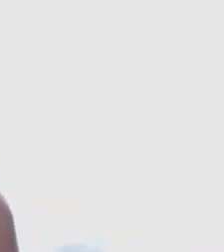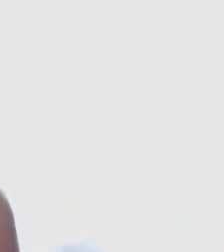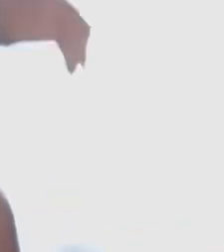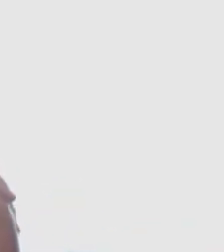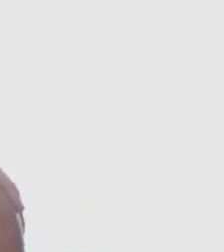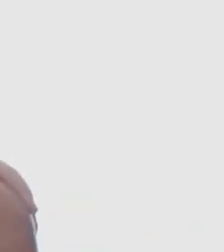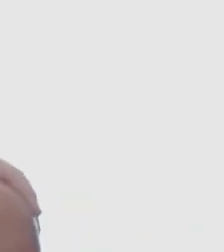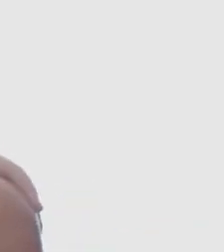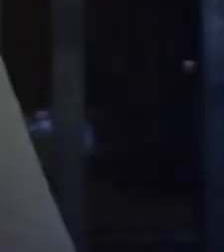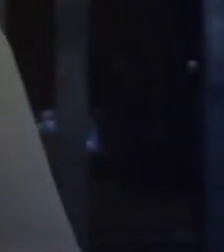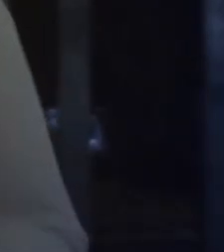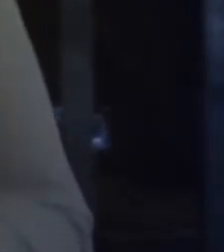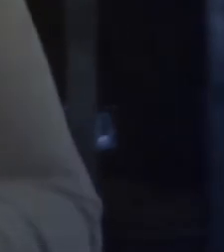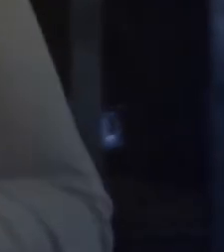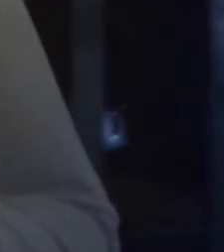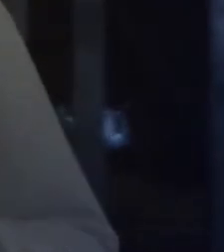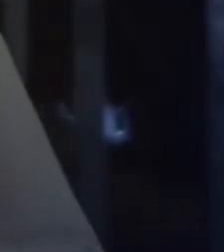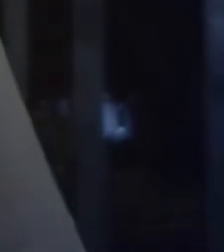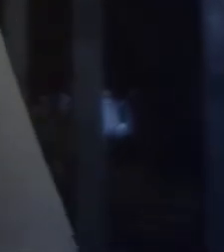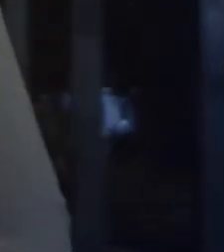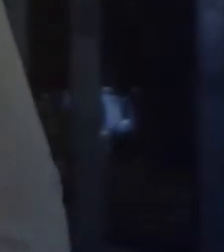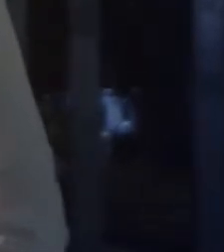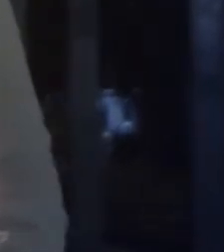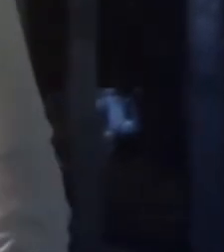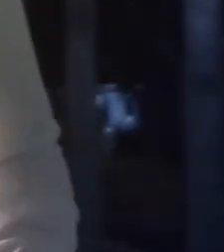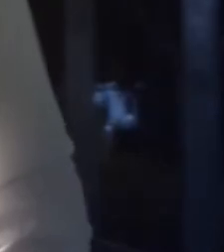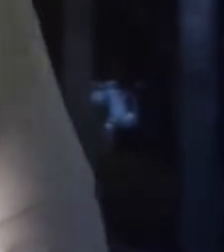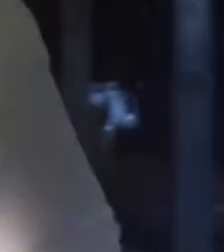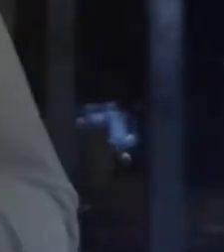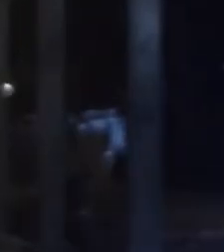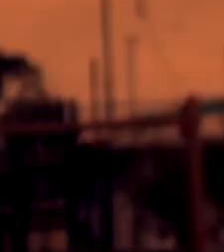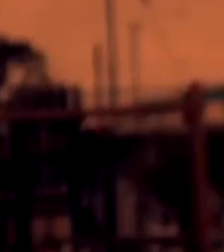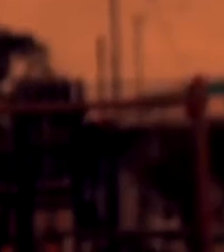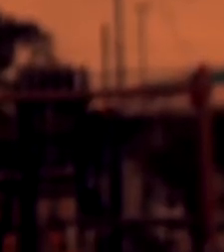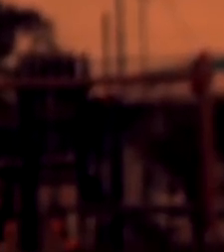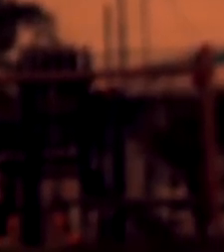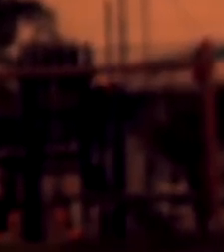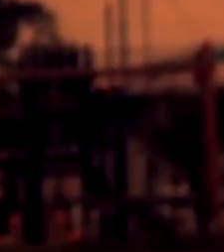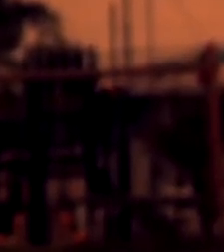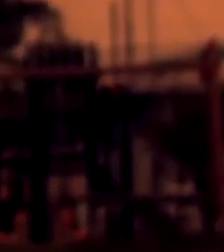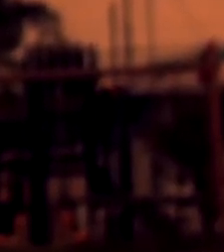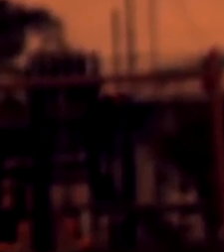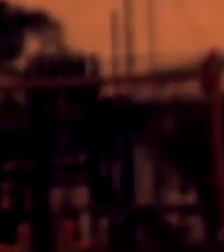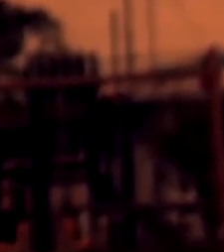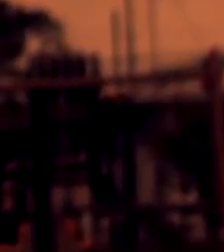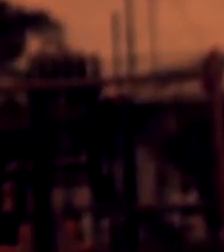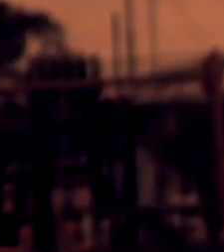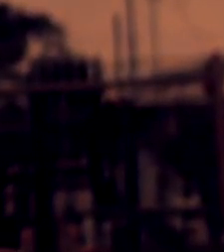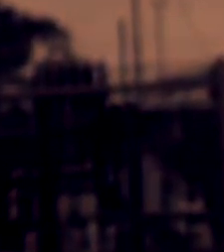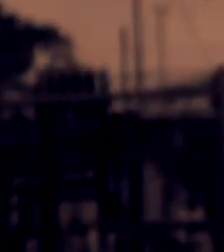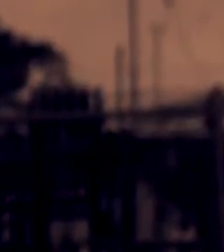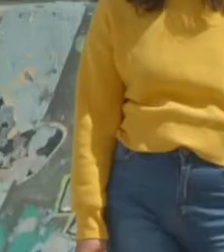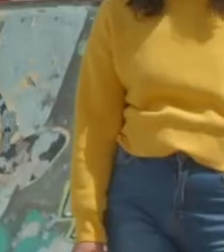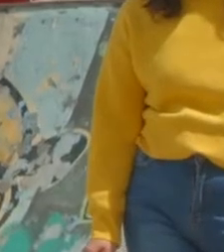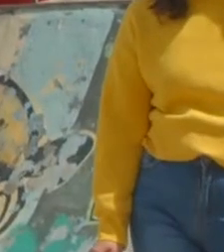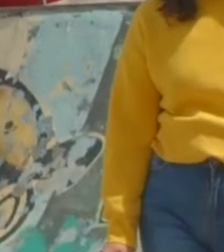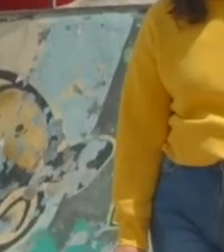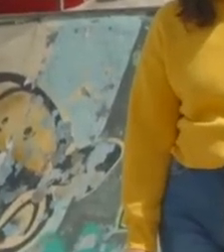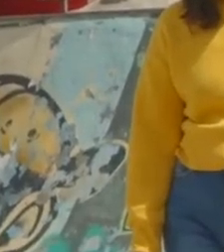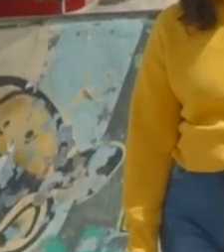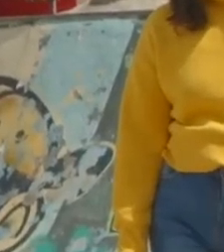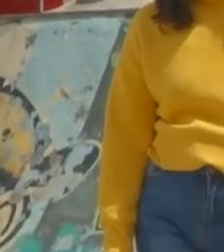la muerte y ya no se quiso ir. Los médicos en héroes se tuvieron que convertir. Ya parecía un sueño que se iba tornando gris.